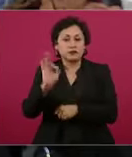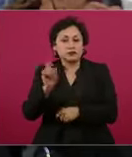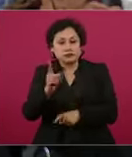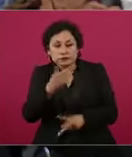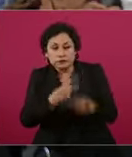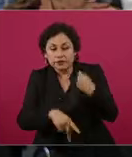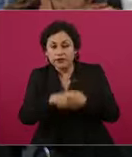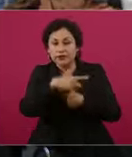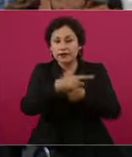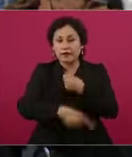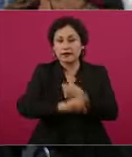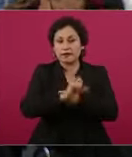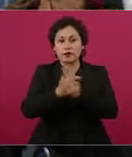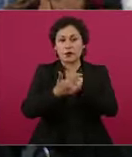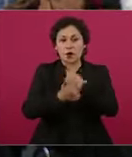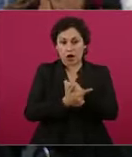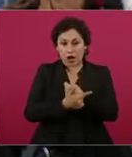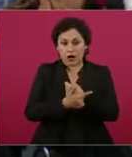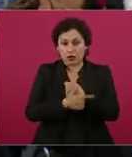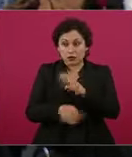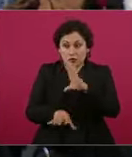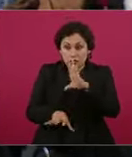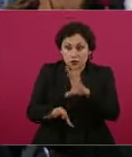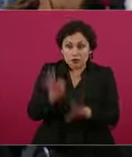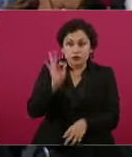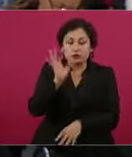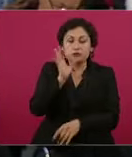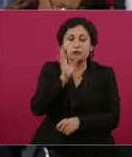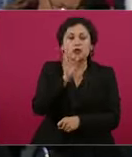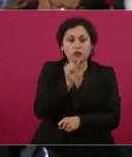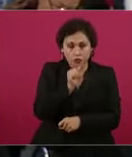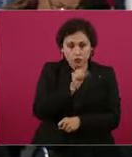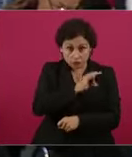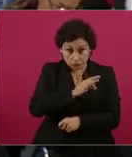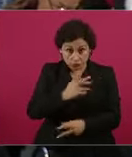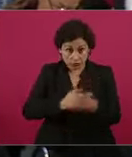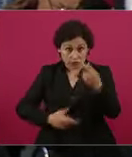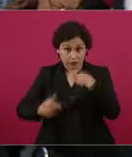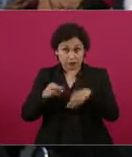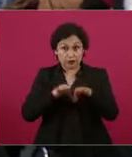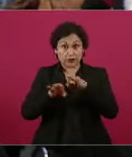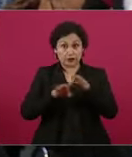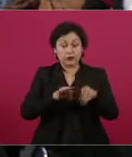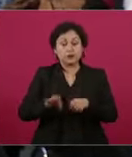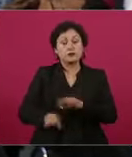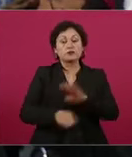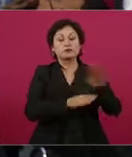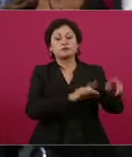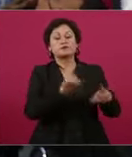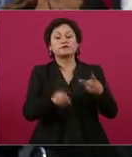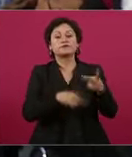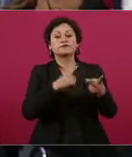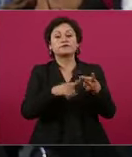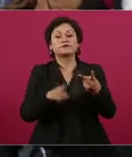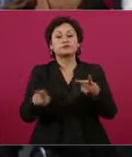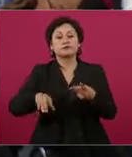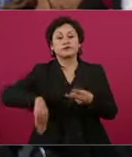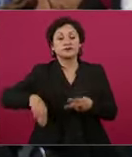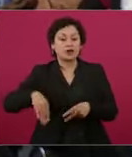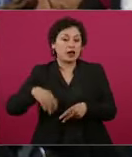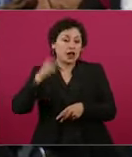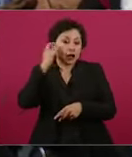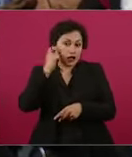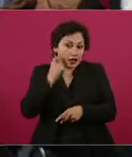consiguiese el cargo, ¿podría volver a su gabinete? Y segundo, la capital de Guerrero se vio muy afectada este fin de semana, la ciudad estuvo